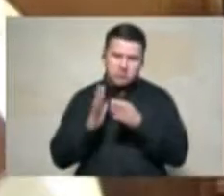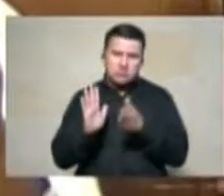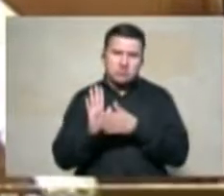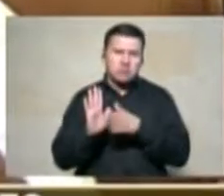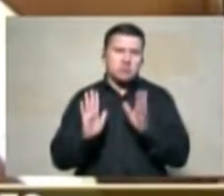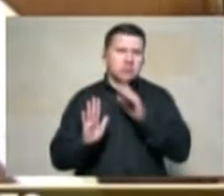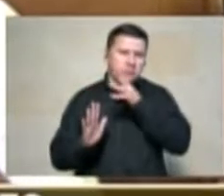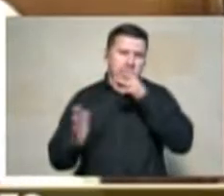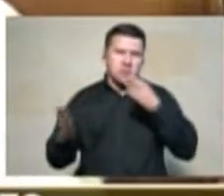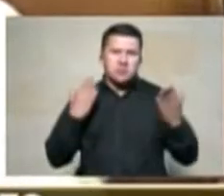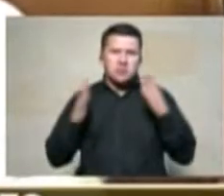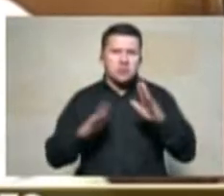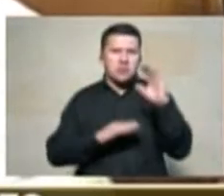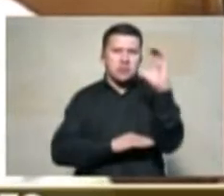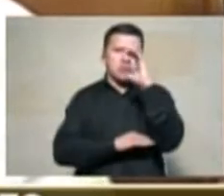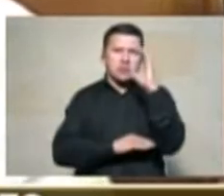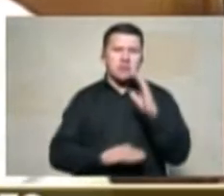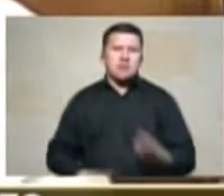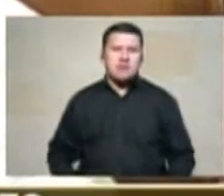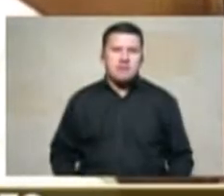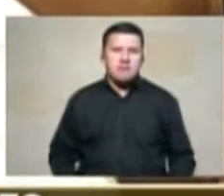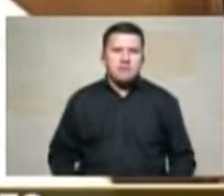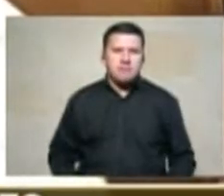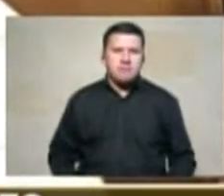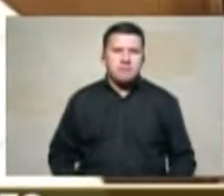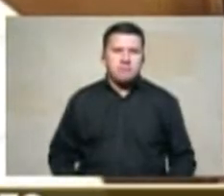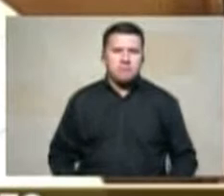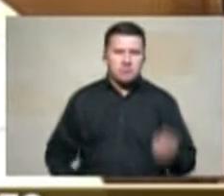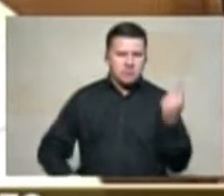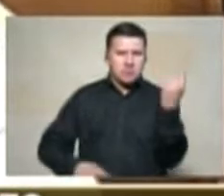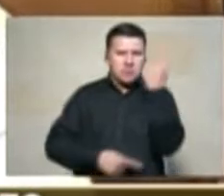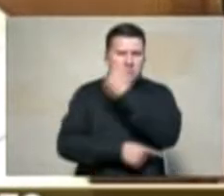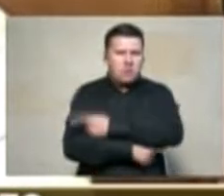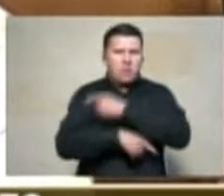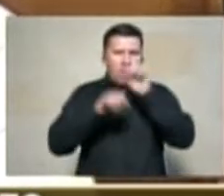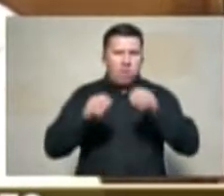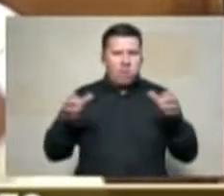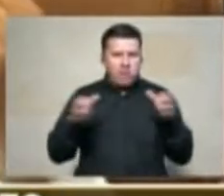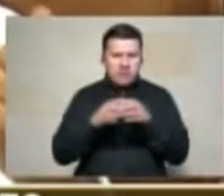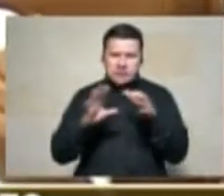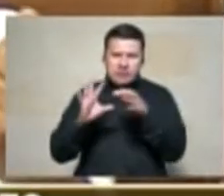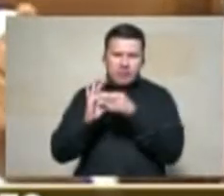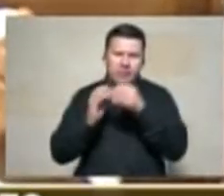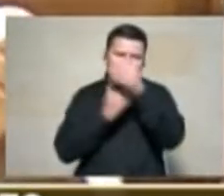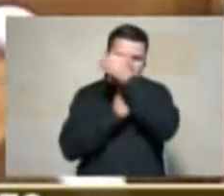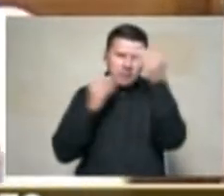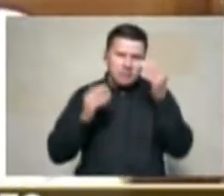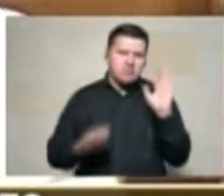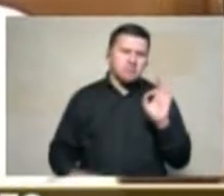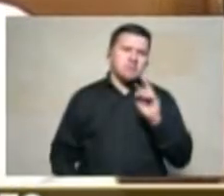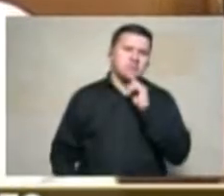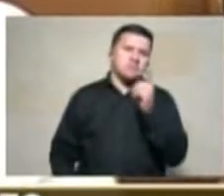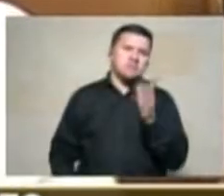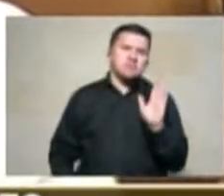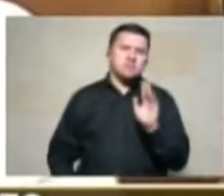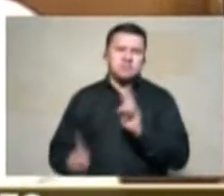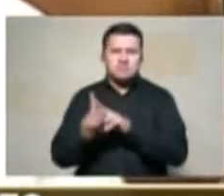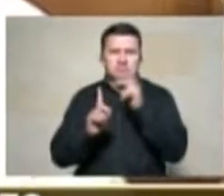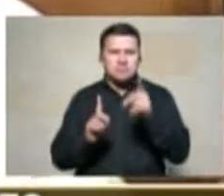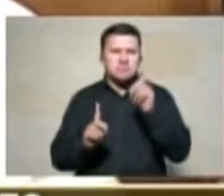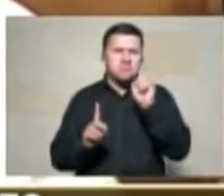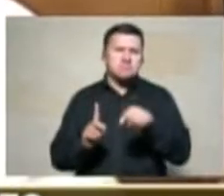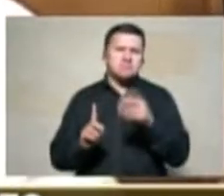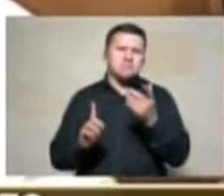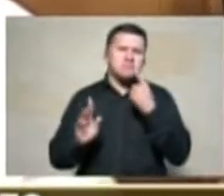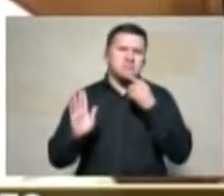los campesinos de Colombia que un día pueden ser aliados de la guerrilla otro día pueden ser víctima otro